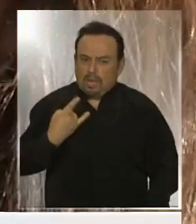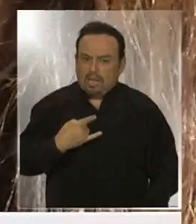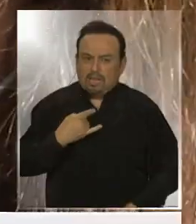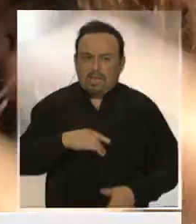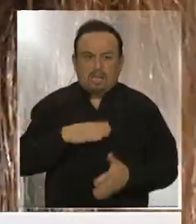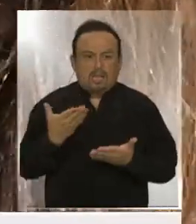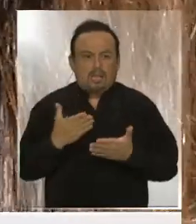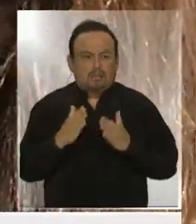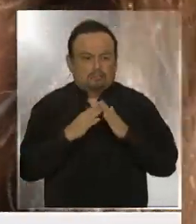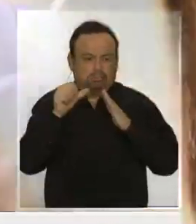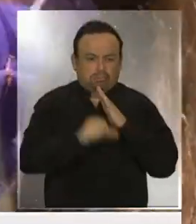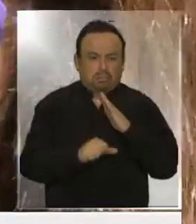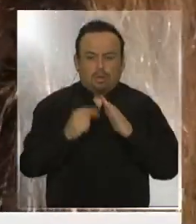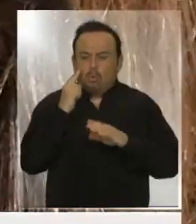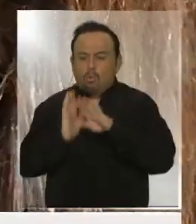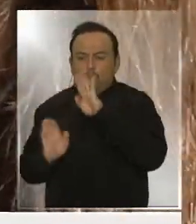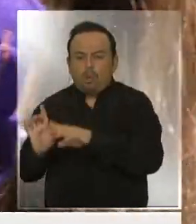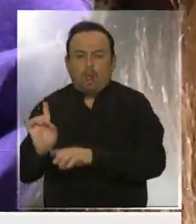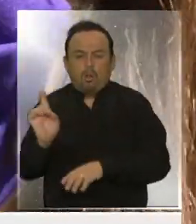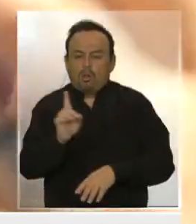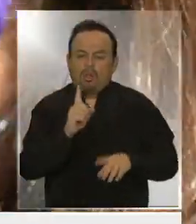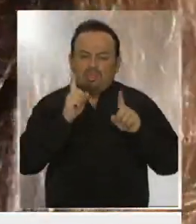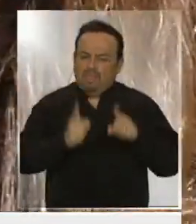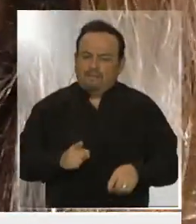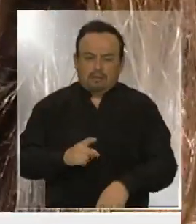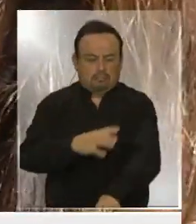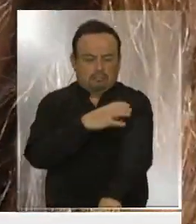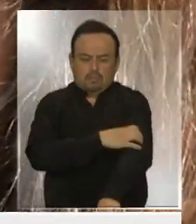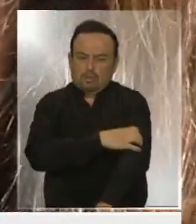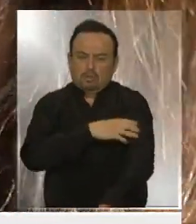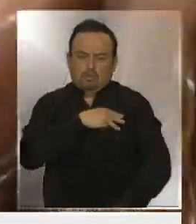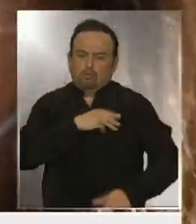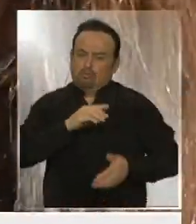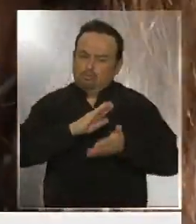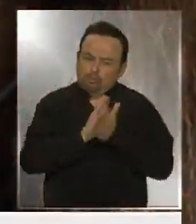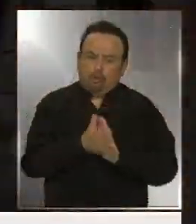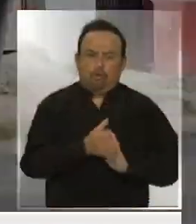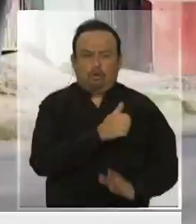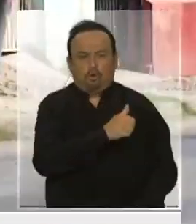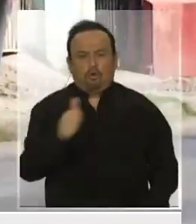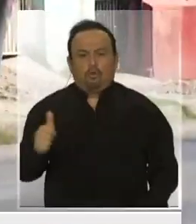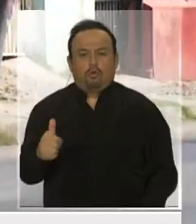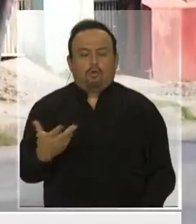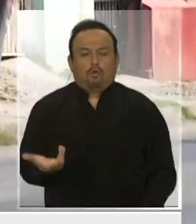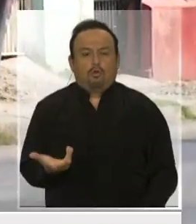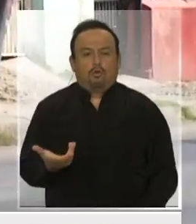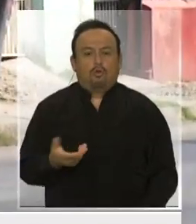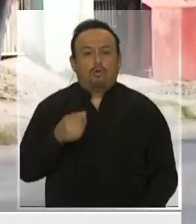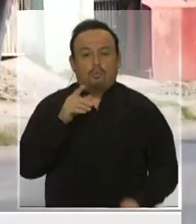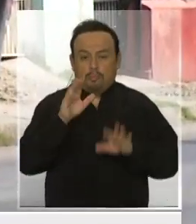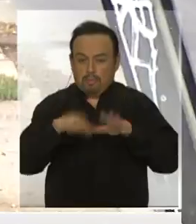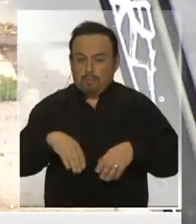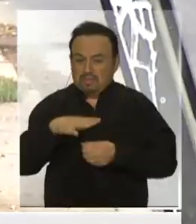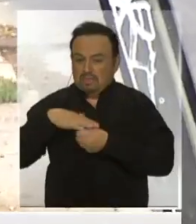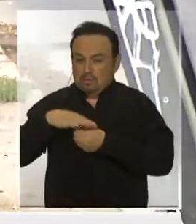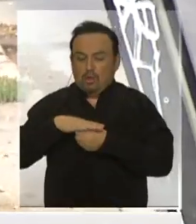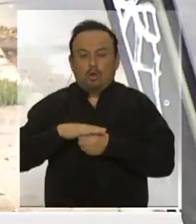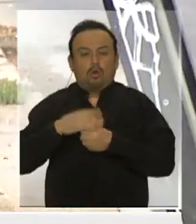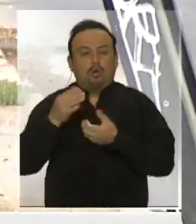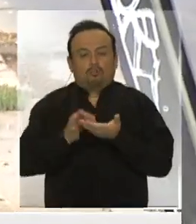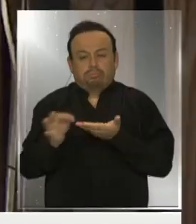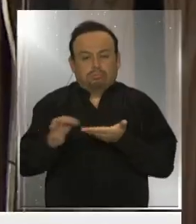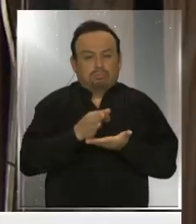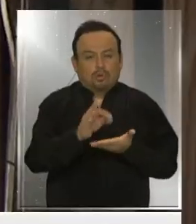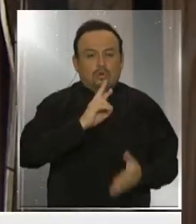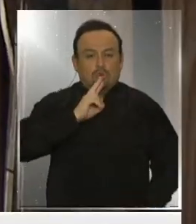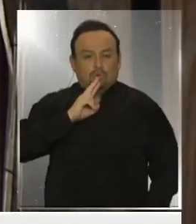o sea, están cuidando a unos pocos, y no es menor que sean las comunas que trajeran el virus. Panorama similar que se vive en otras comunas del